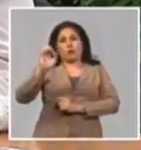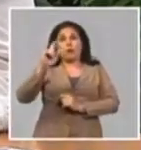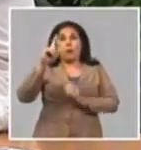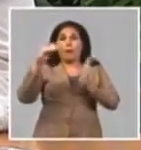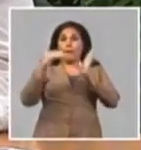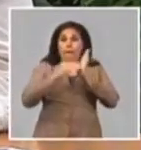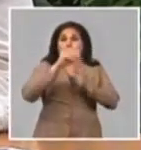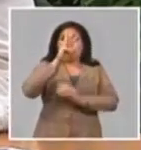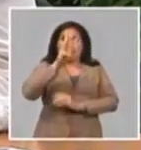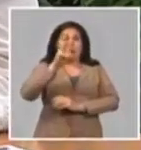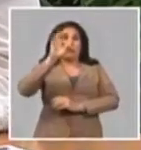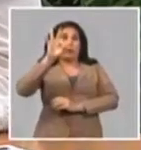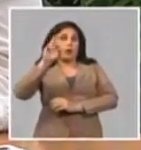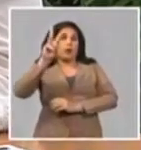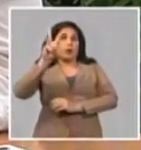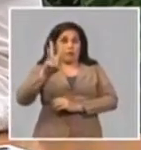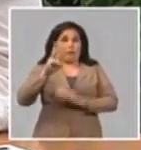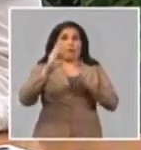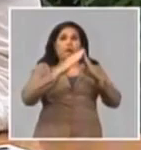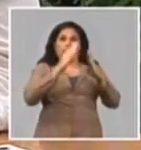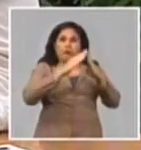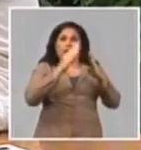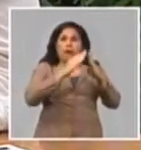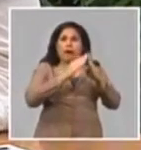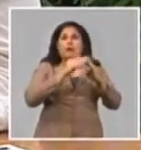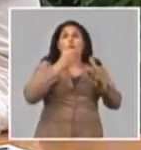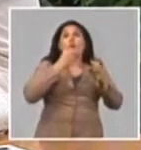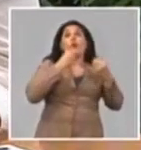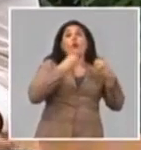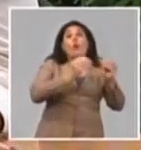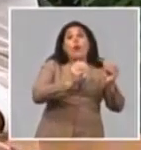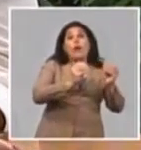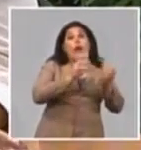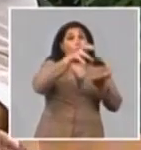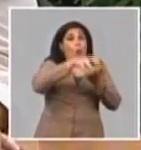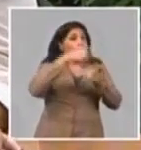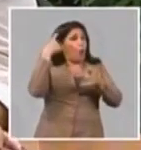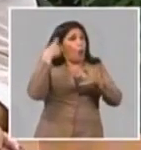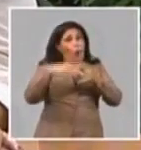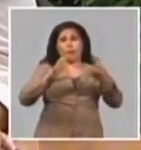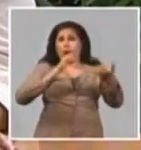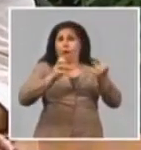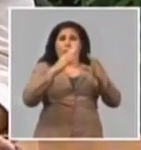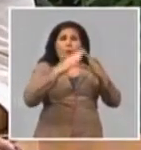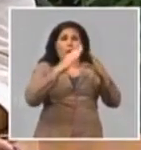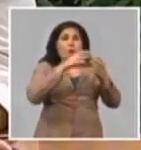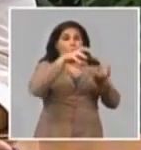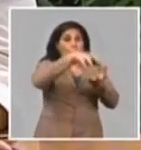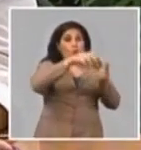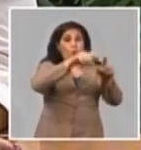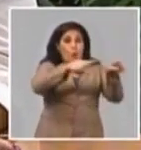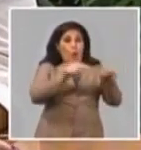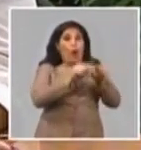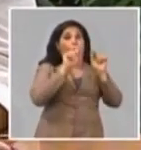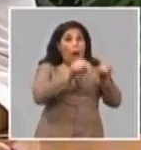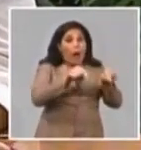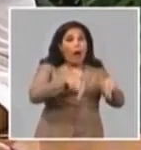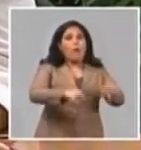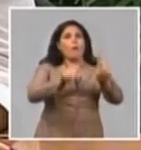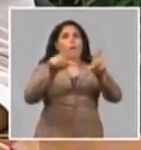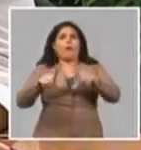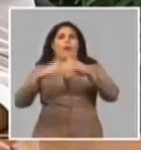.383 células básicas habitacionales de las 12.530 que tenemos